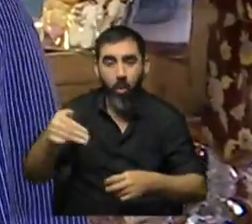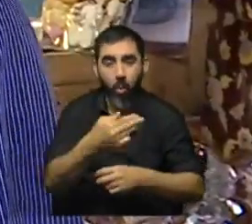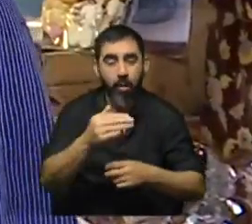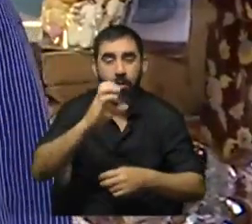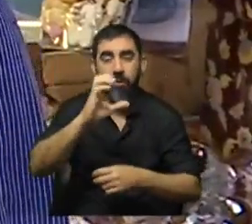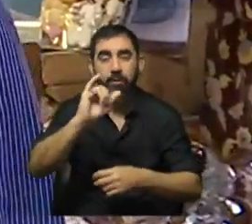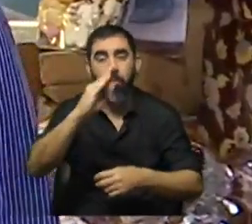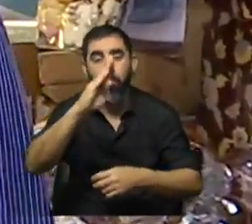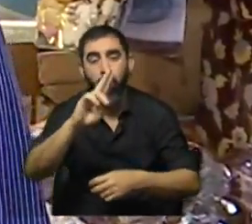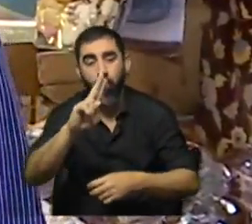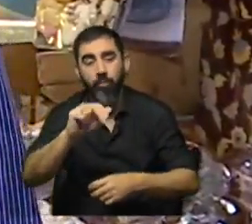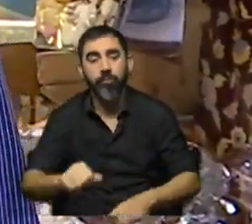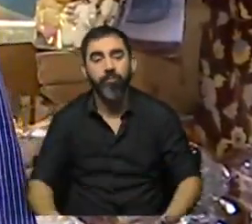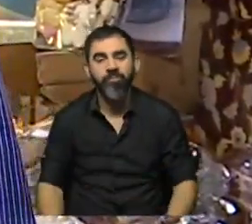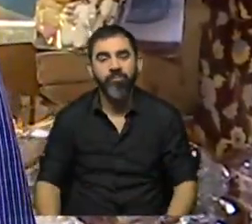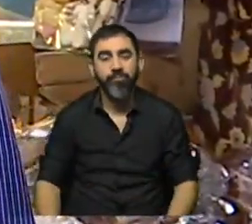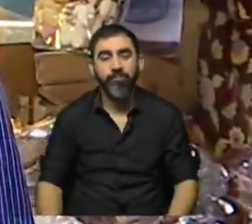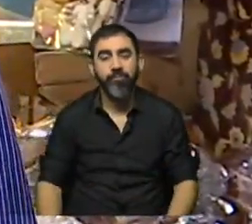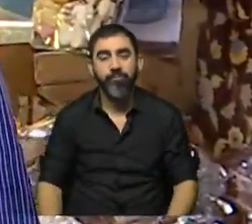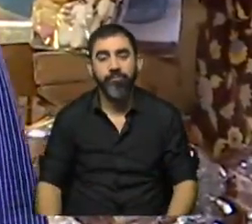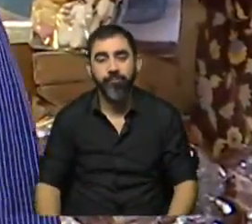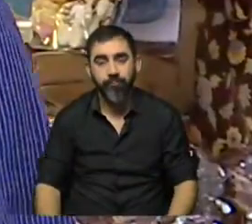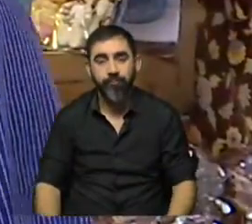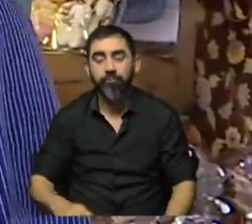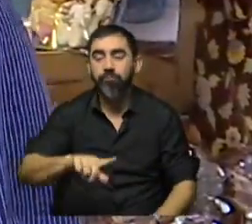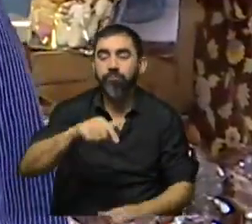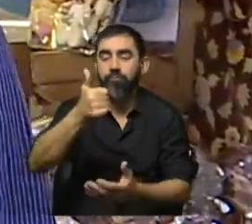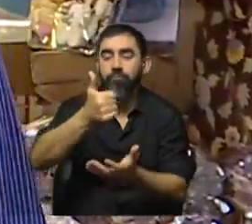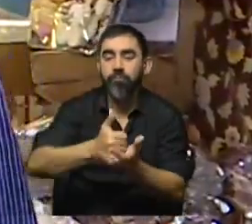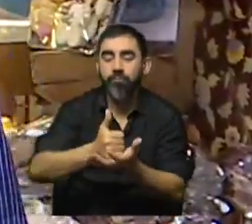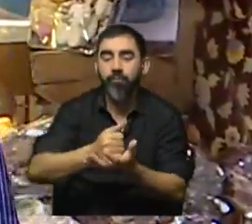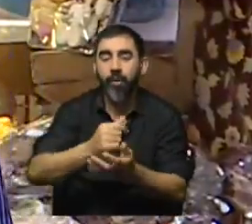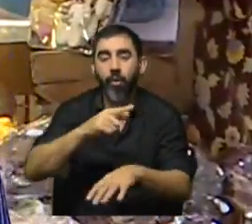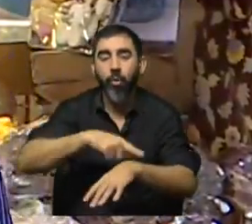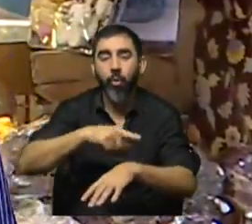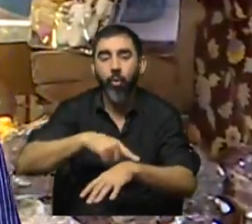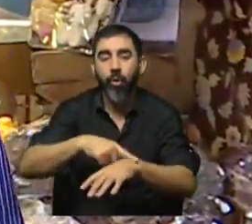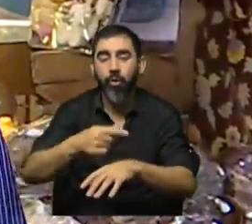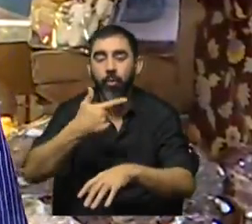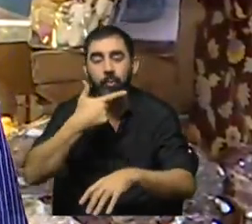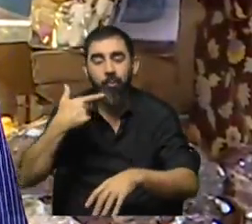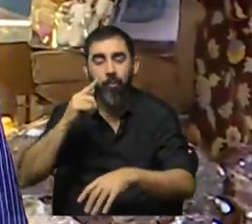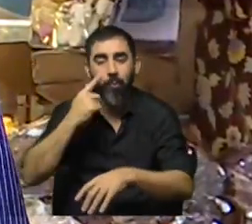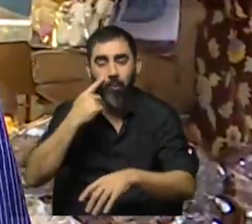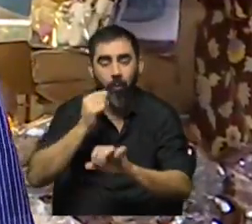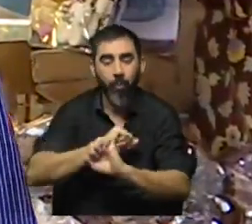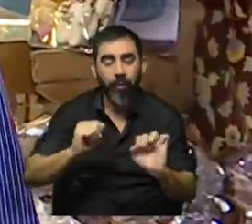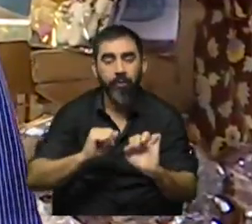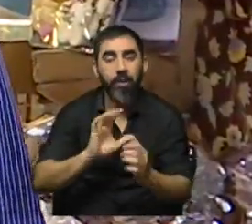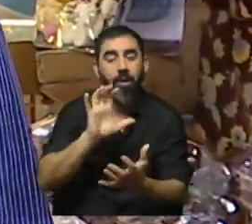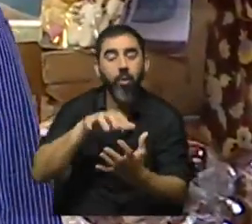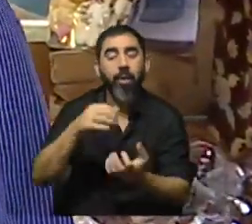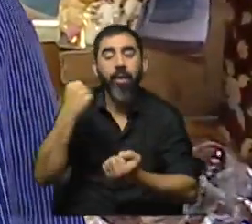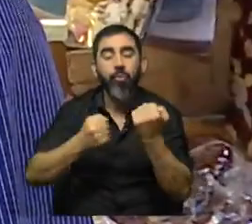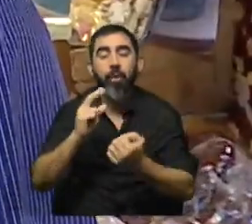SIPU, en un mapa interactivo que hay, donde está la panadería y los horarios en que se va a hacer la degustación. El Centro de